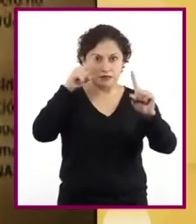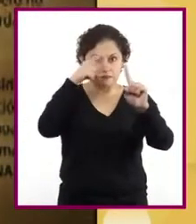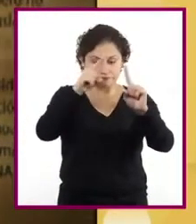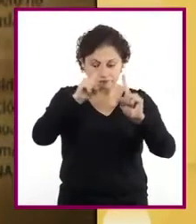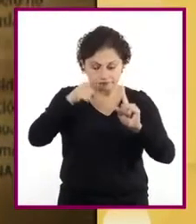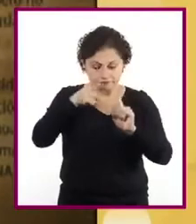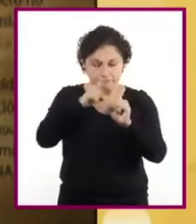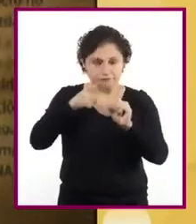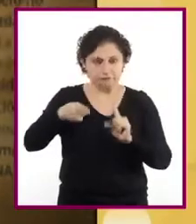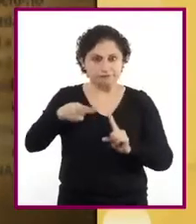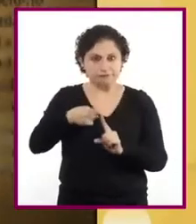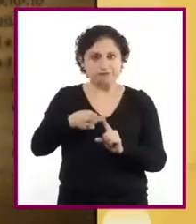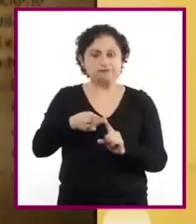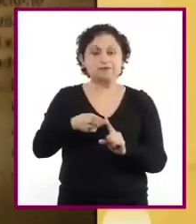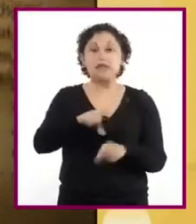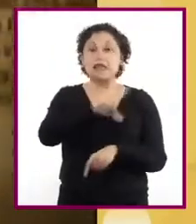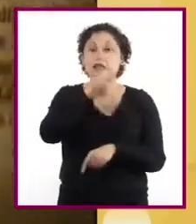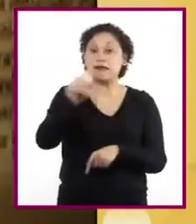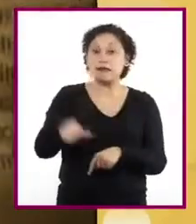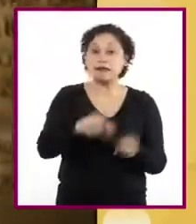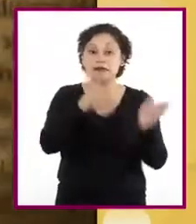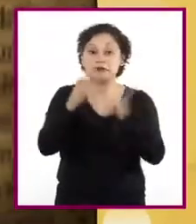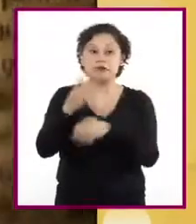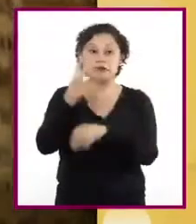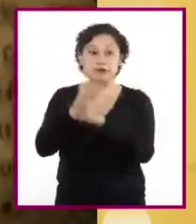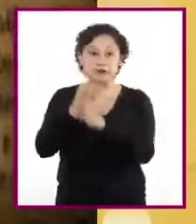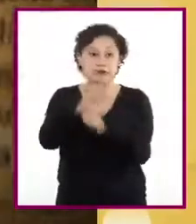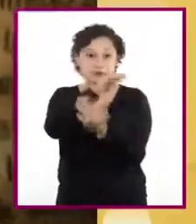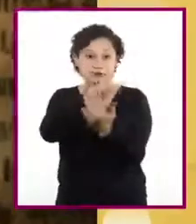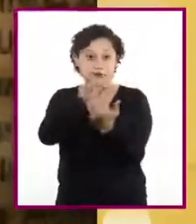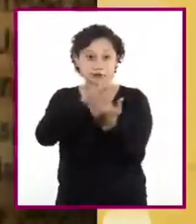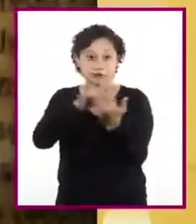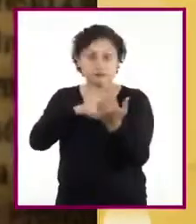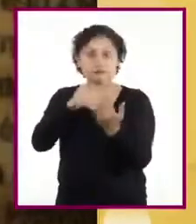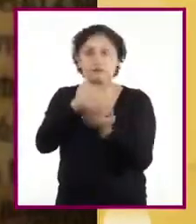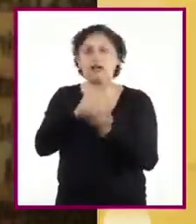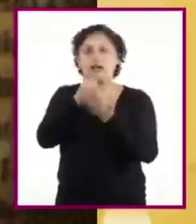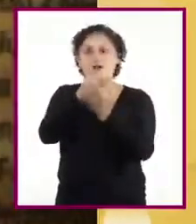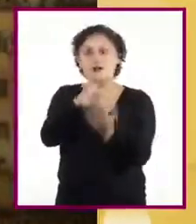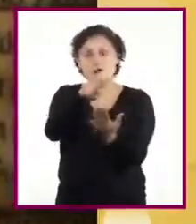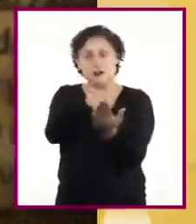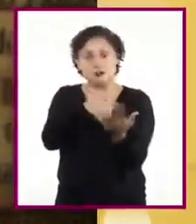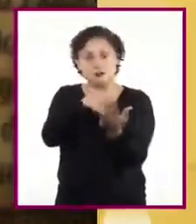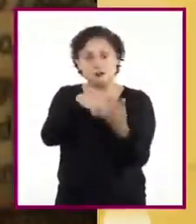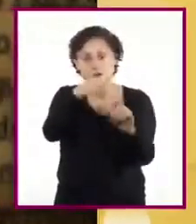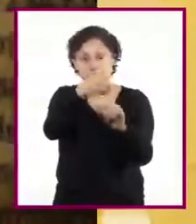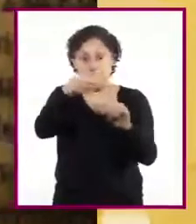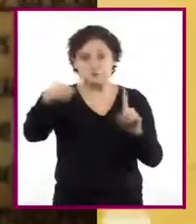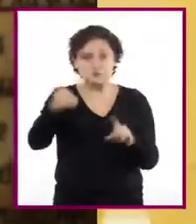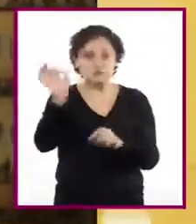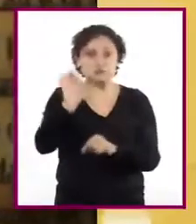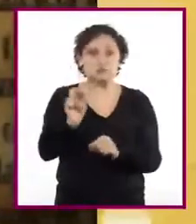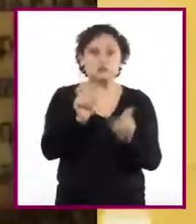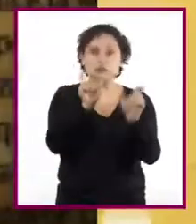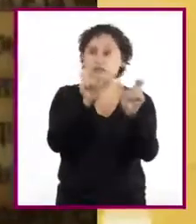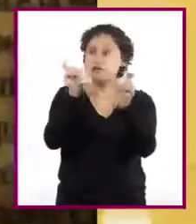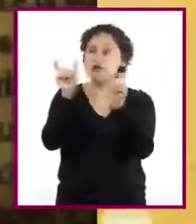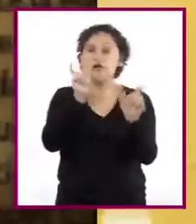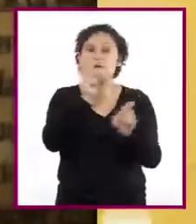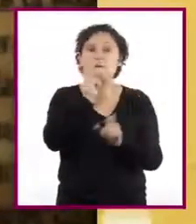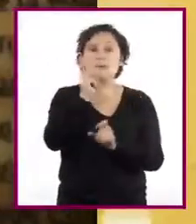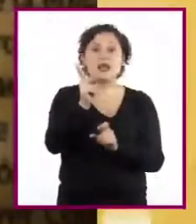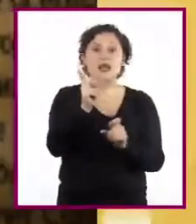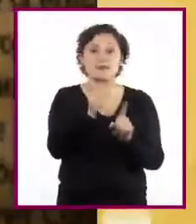Nuestra tercera lectura nos servirá para corregir las oraciones. Revisar la segmentación de palabras y la sintaxis.